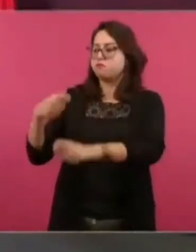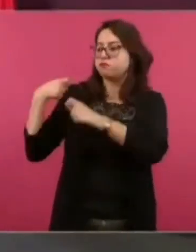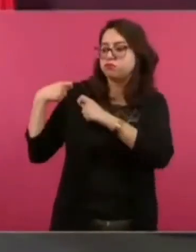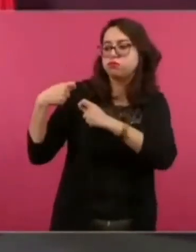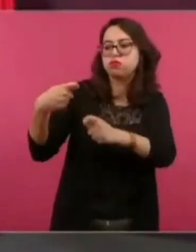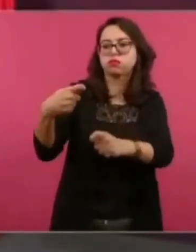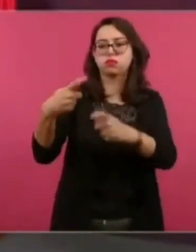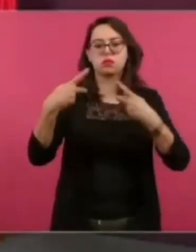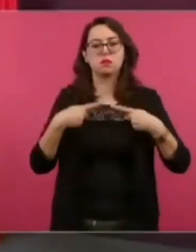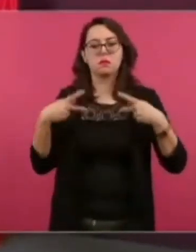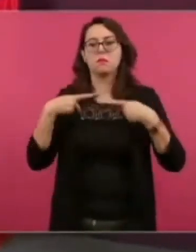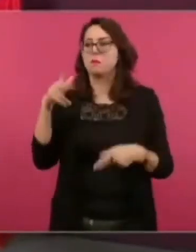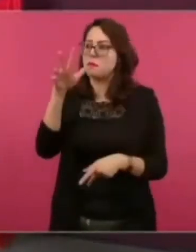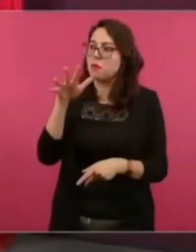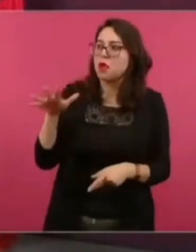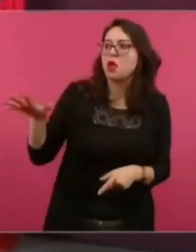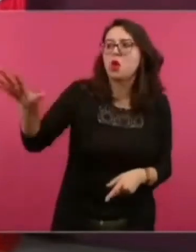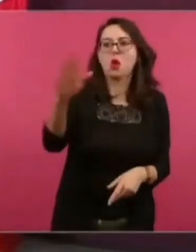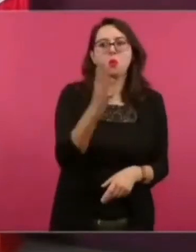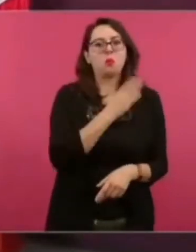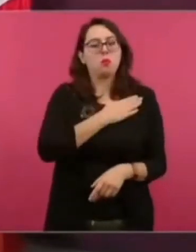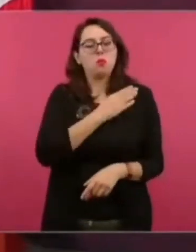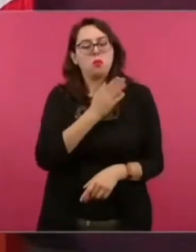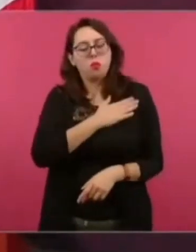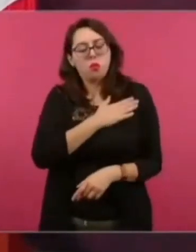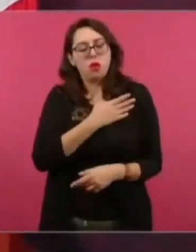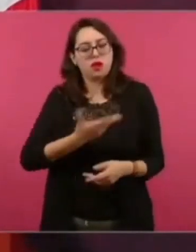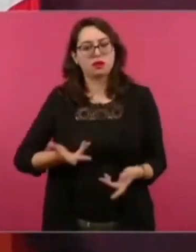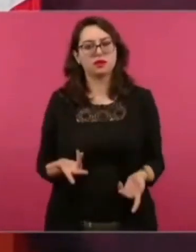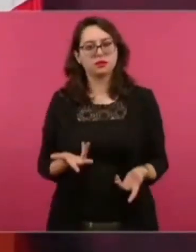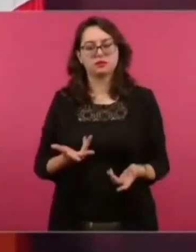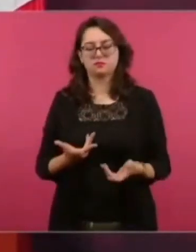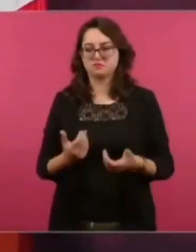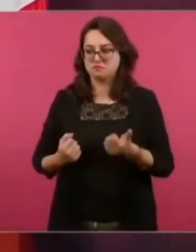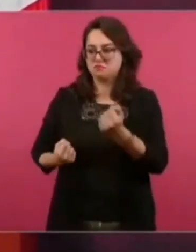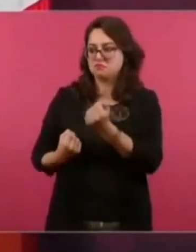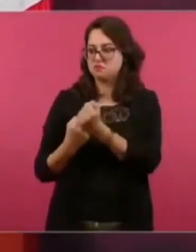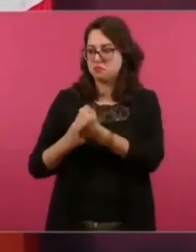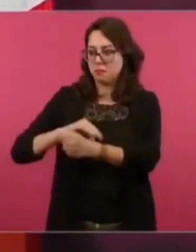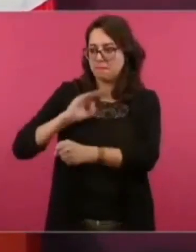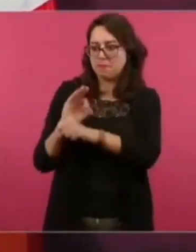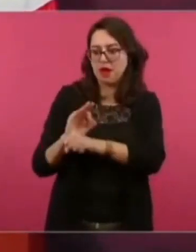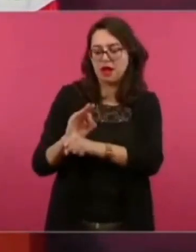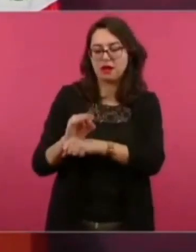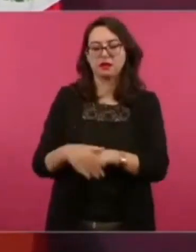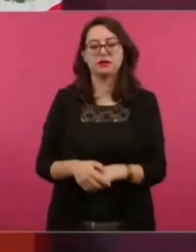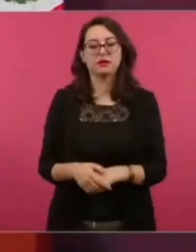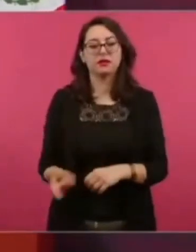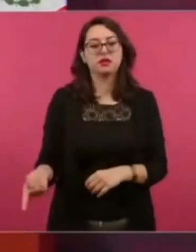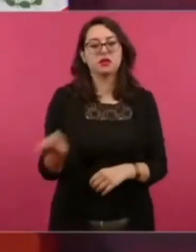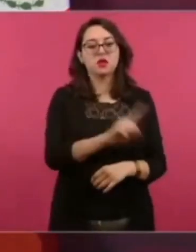entonces como yo sostengo esto en una ocasión dice él